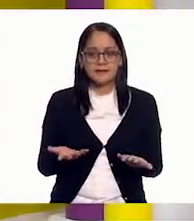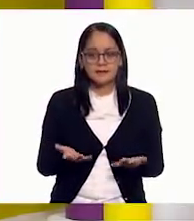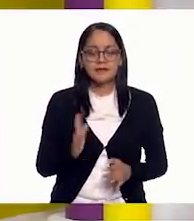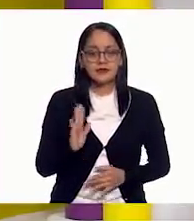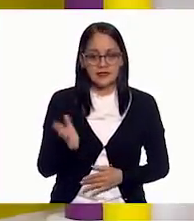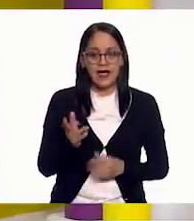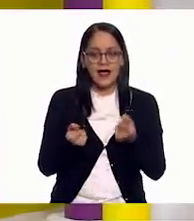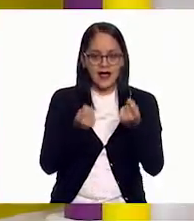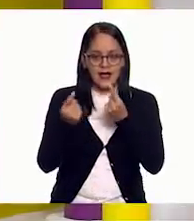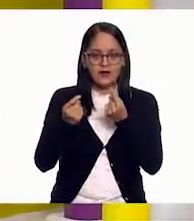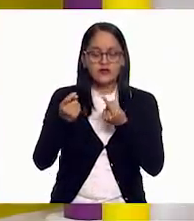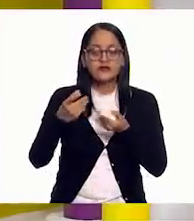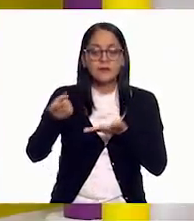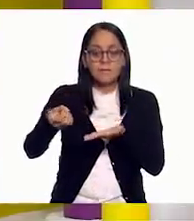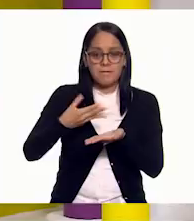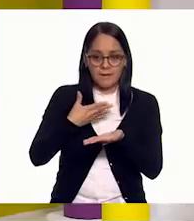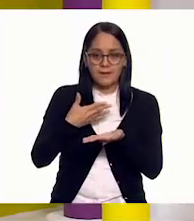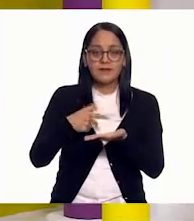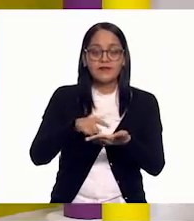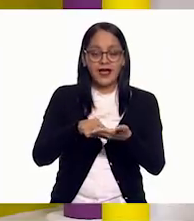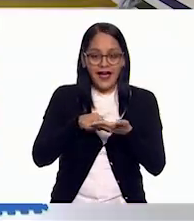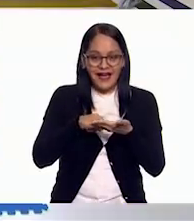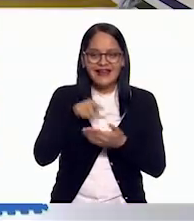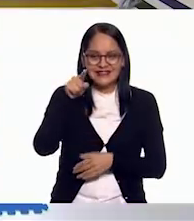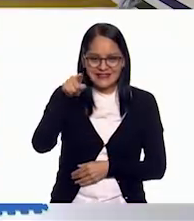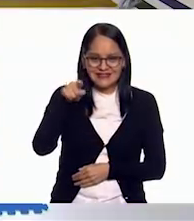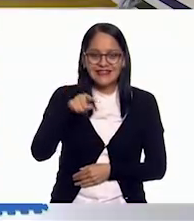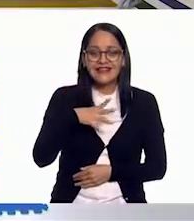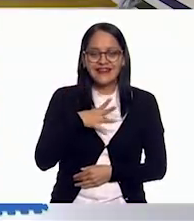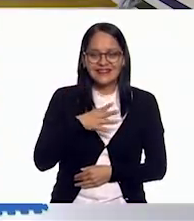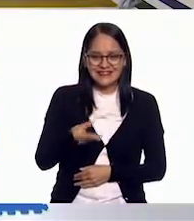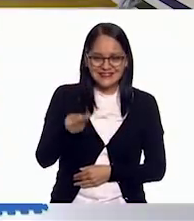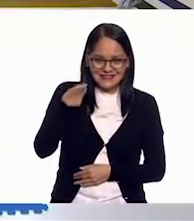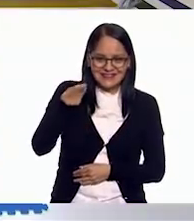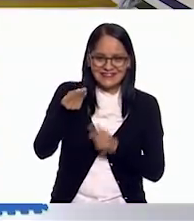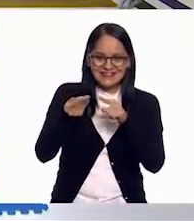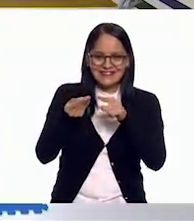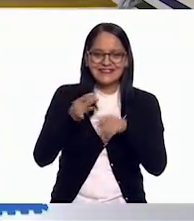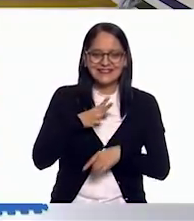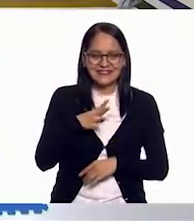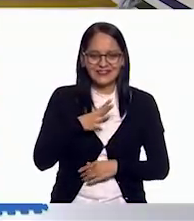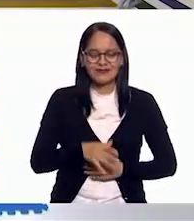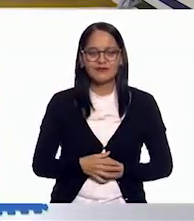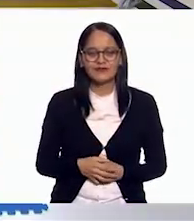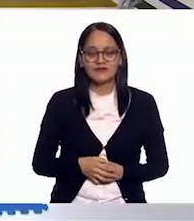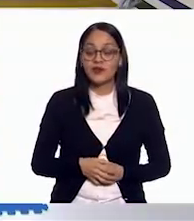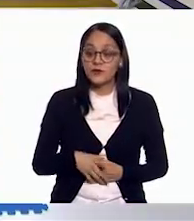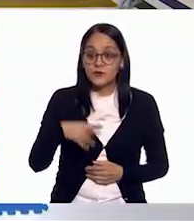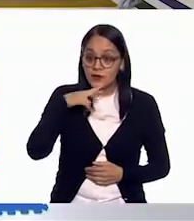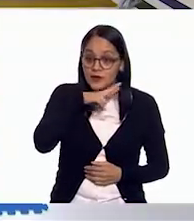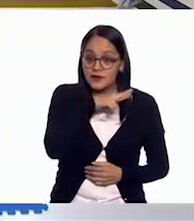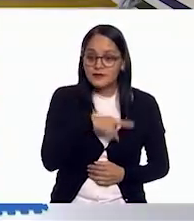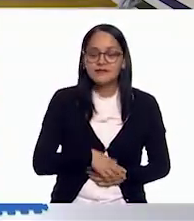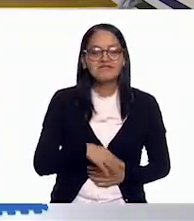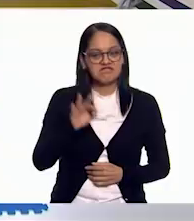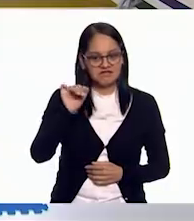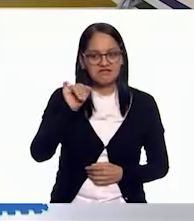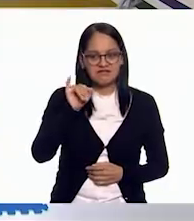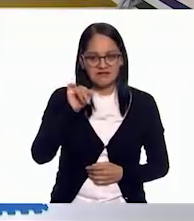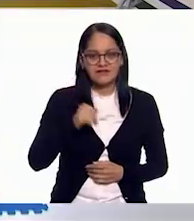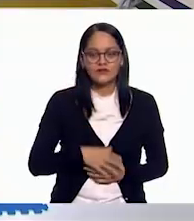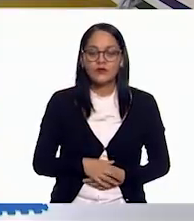están enviando. Ya llegó el comentario. Ahí está. Ah, ya está rápido. Voy él. Sí,